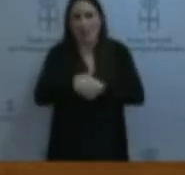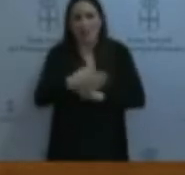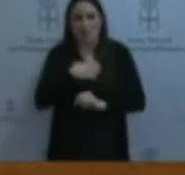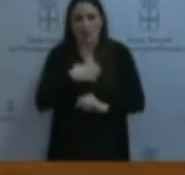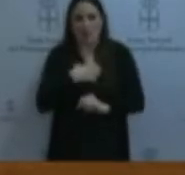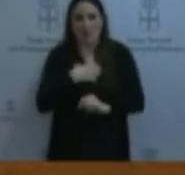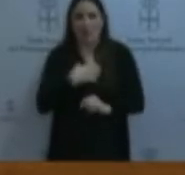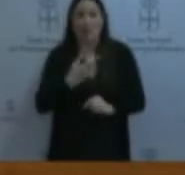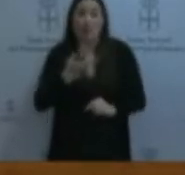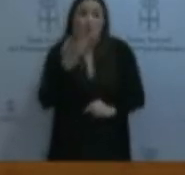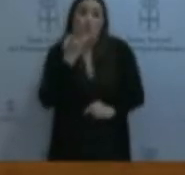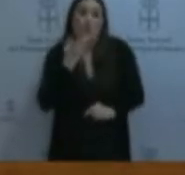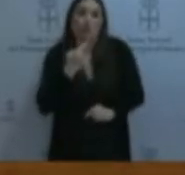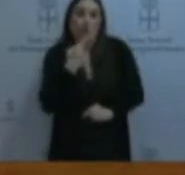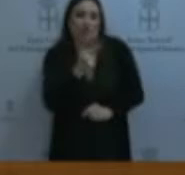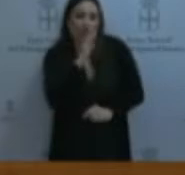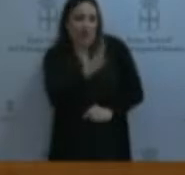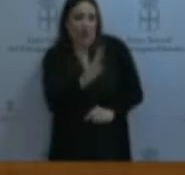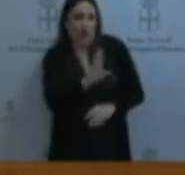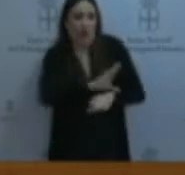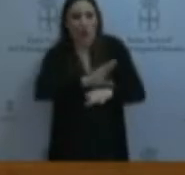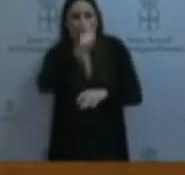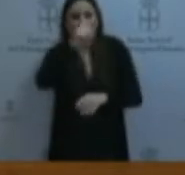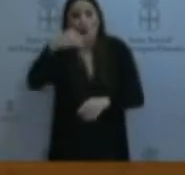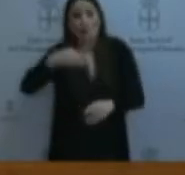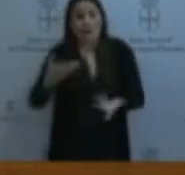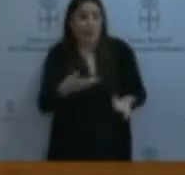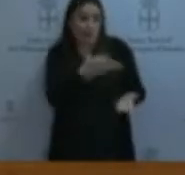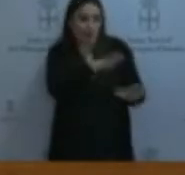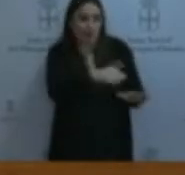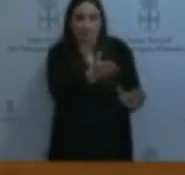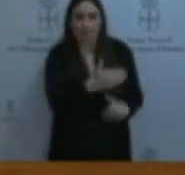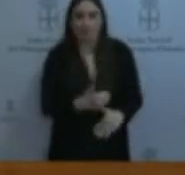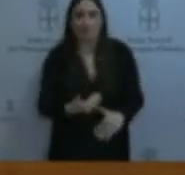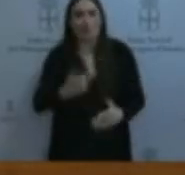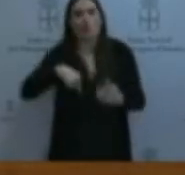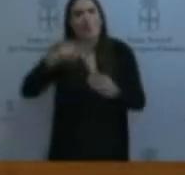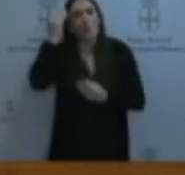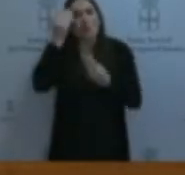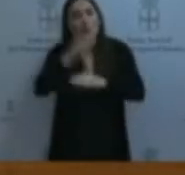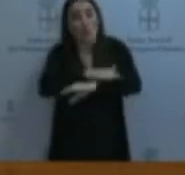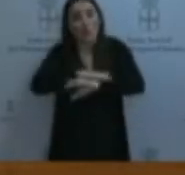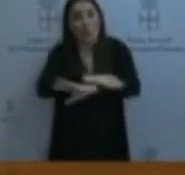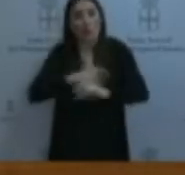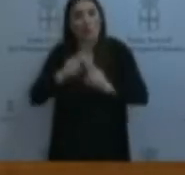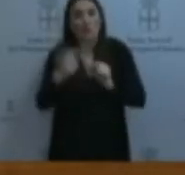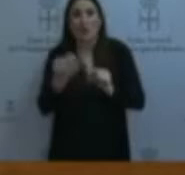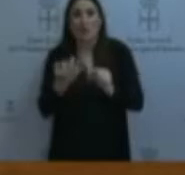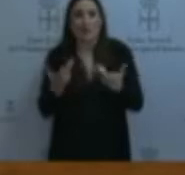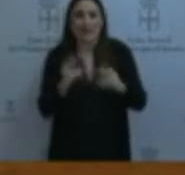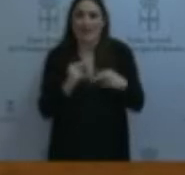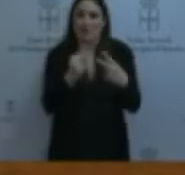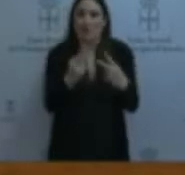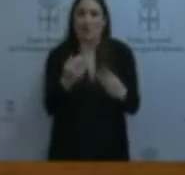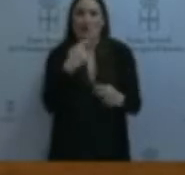gustado decirlo directamente al señor consejero de Presidencia. En algún momento pensamos que el Gobierno asturiano debe reaccionar y